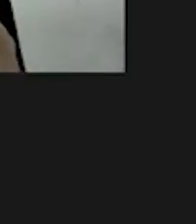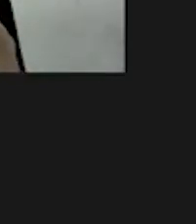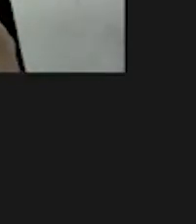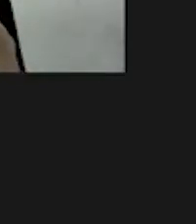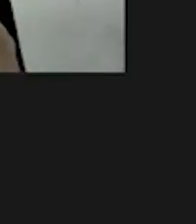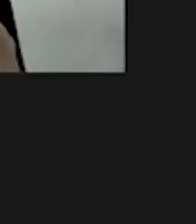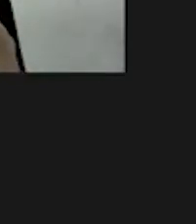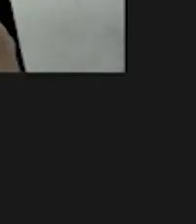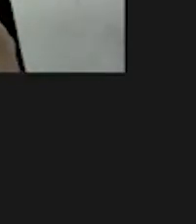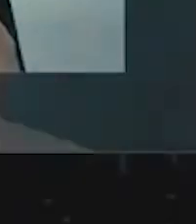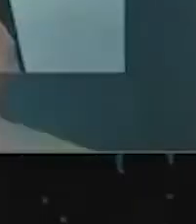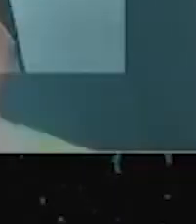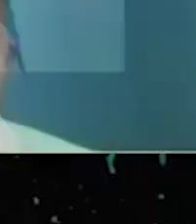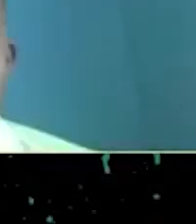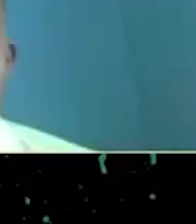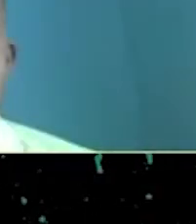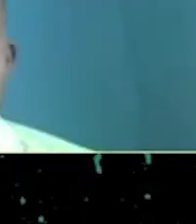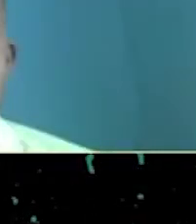Diego